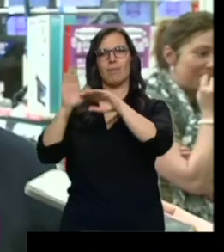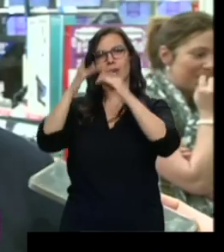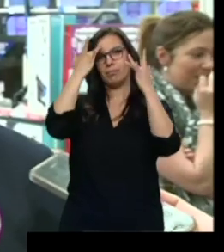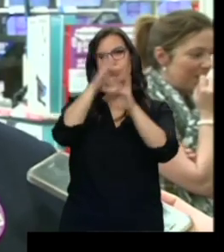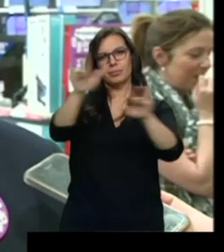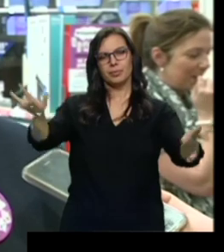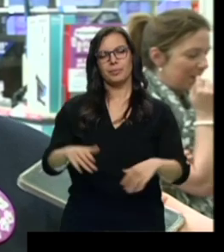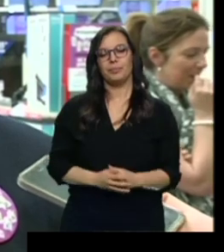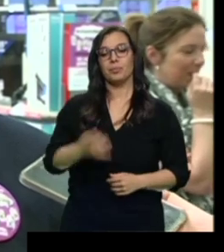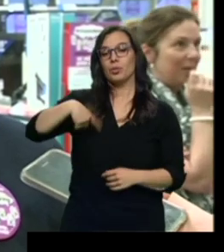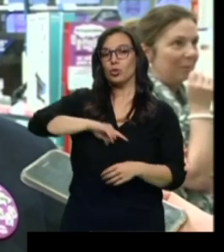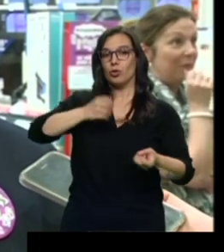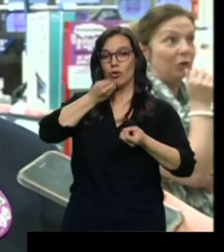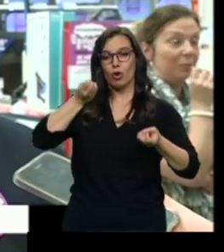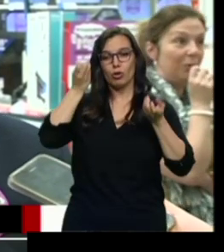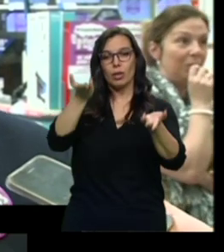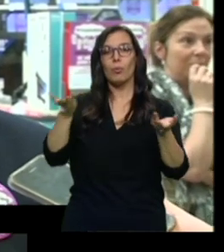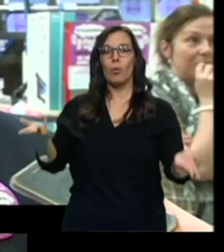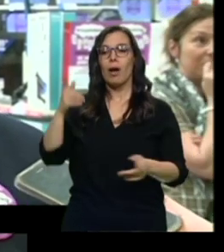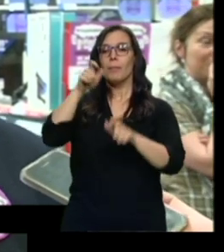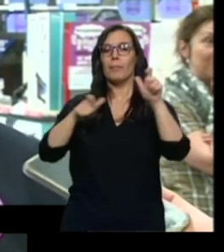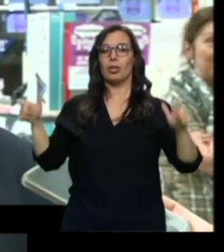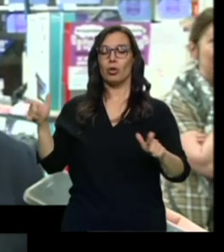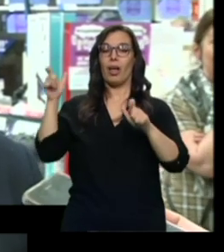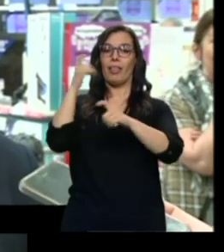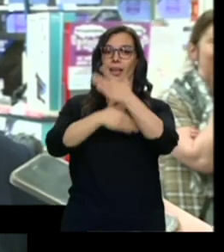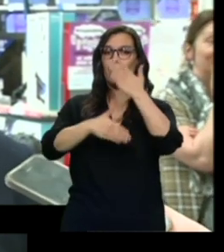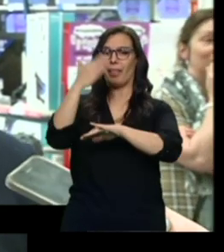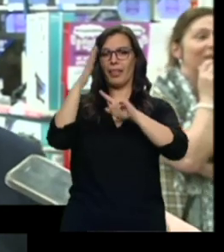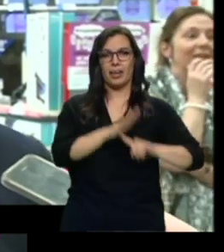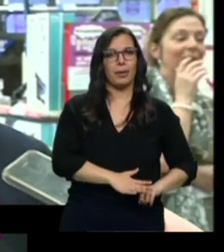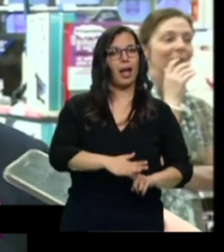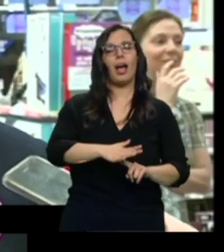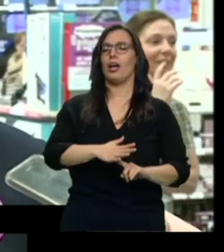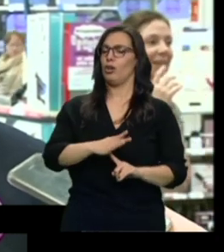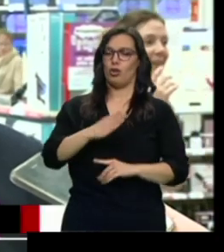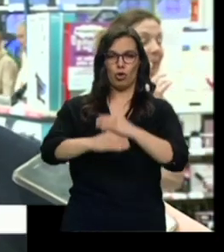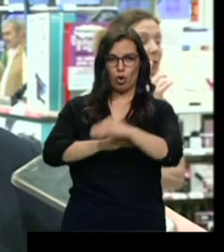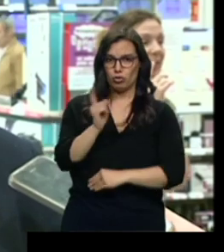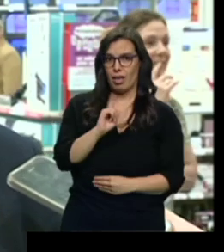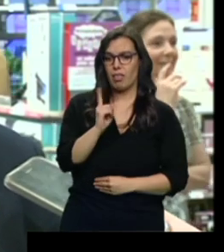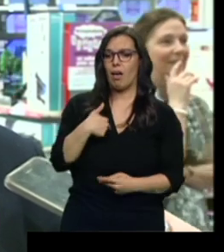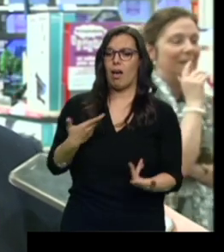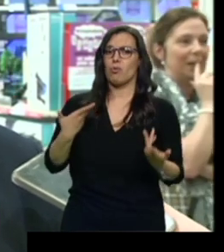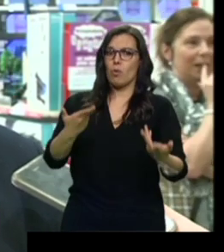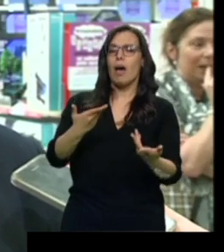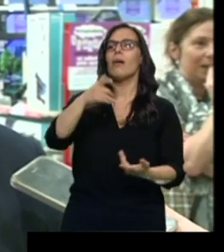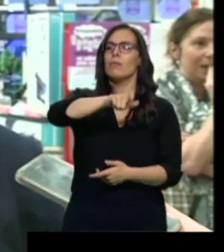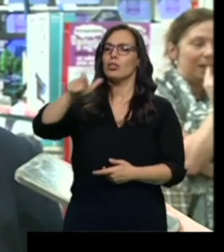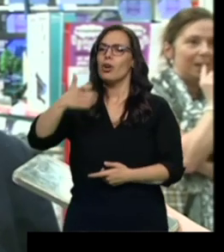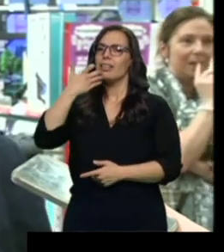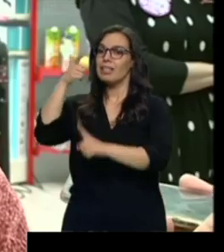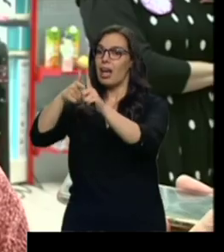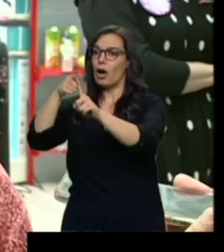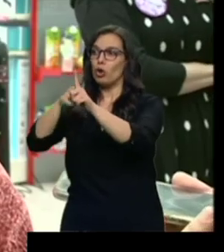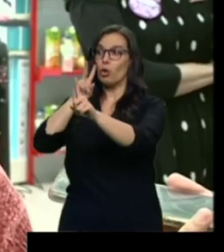Les contamos que no hay que discriminar a las personas con discapacidad y ayudar a las personas que estén sufriendo acoso